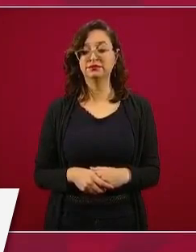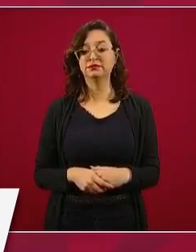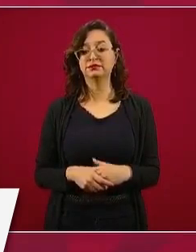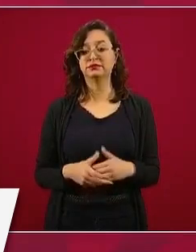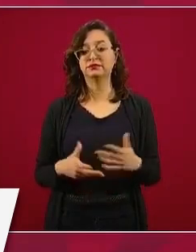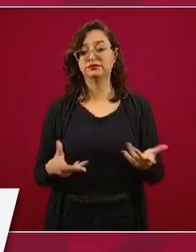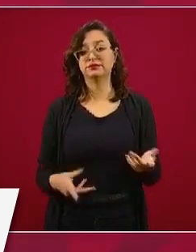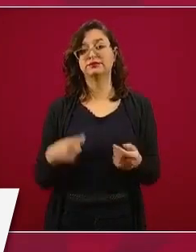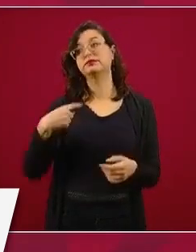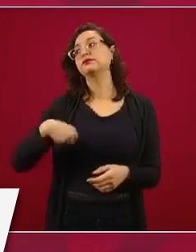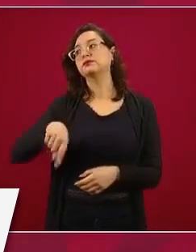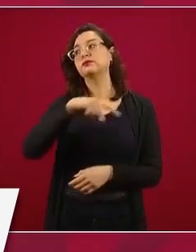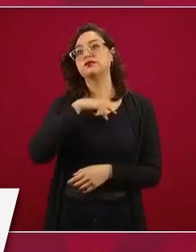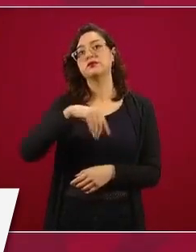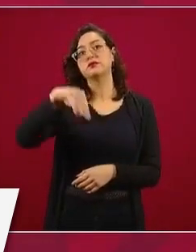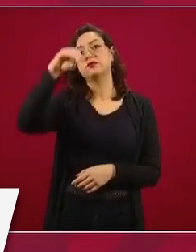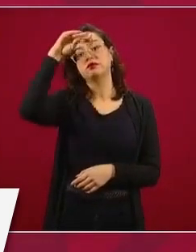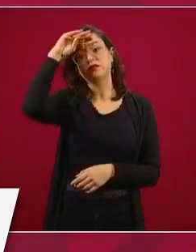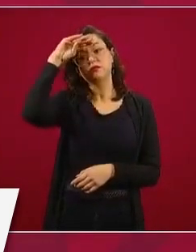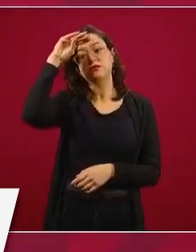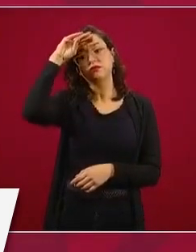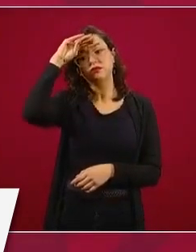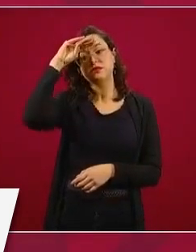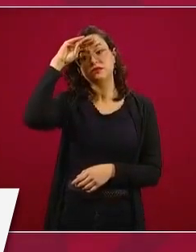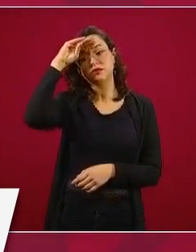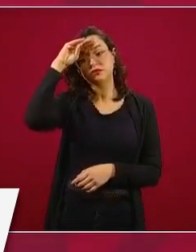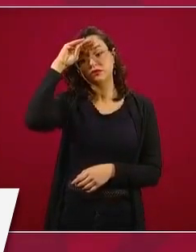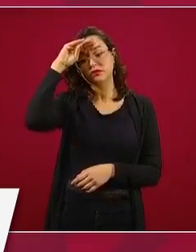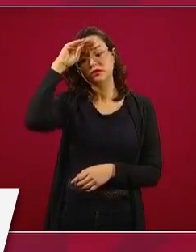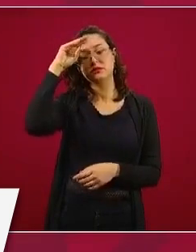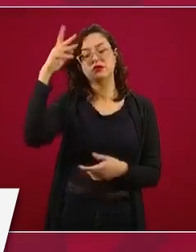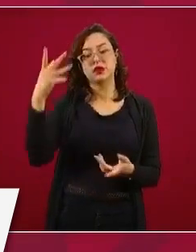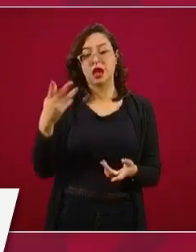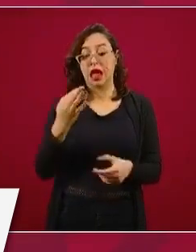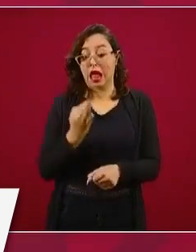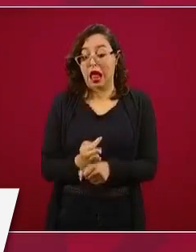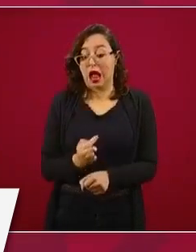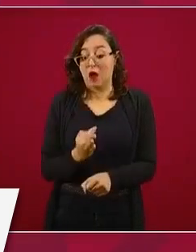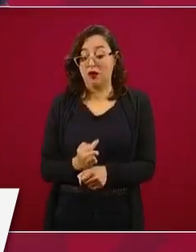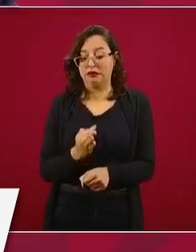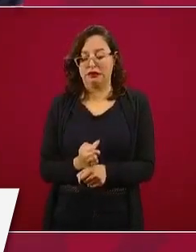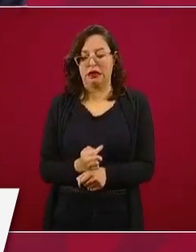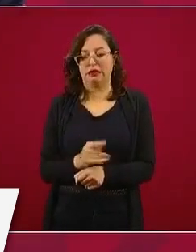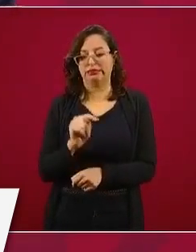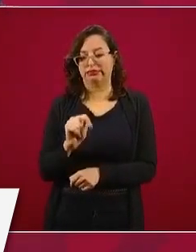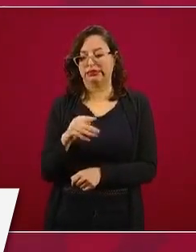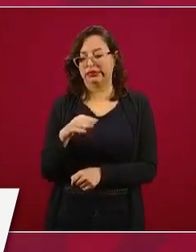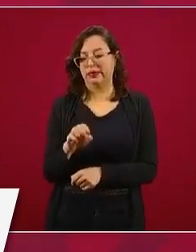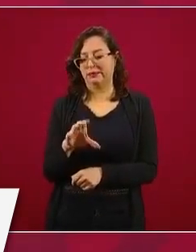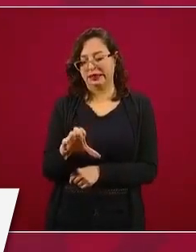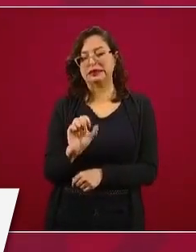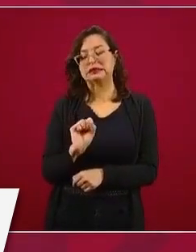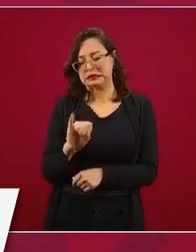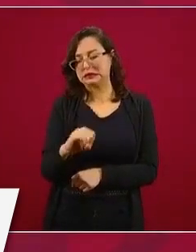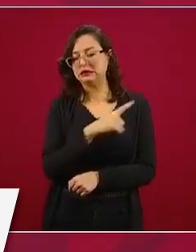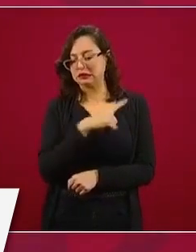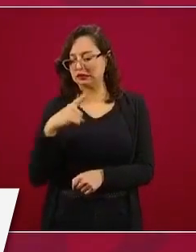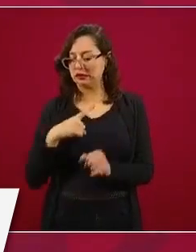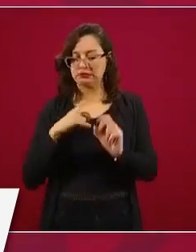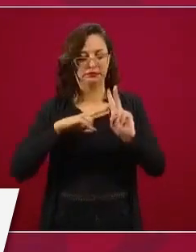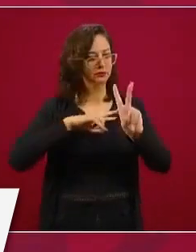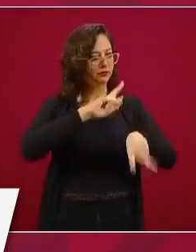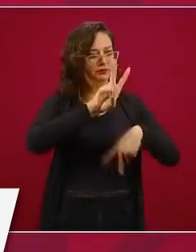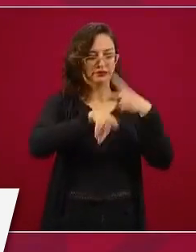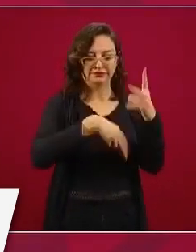Nosotros consideramos que era el momento de hacer esta visita por el tratado, era el